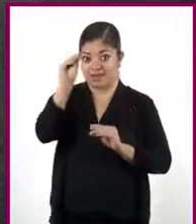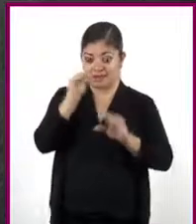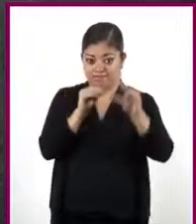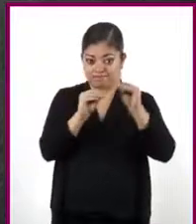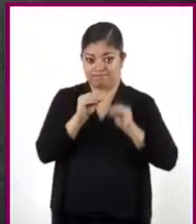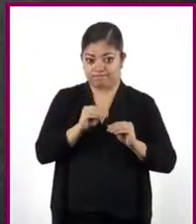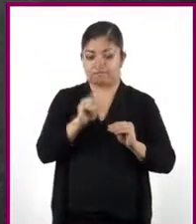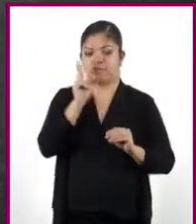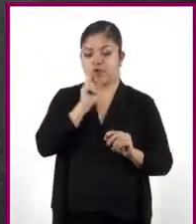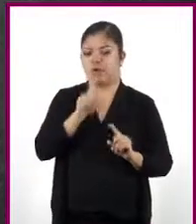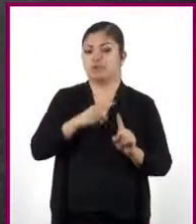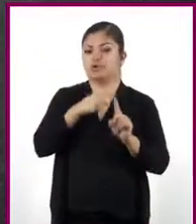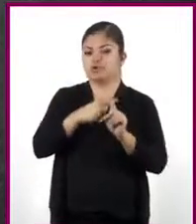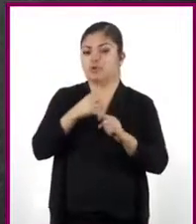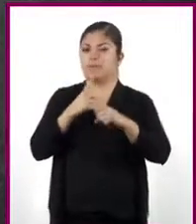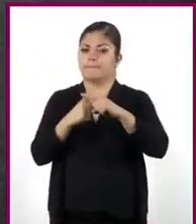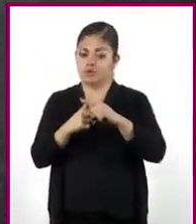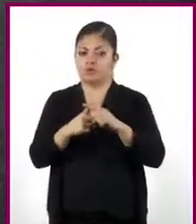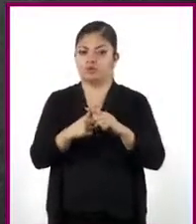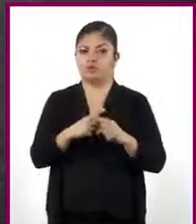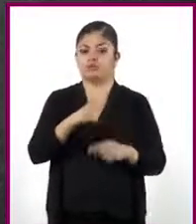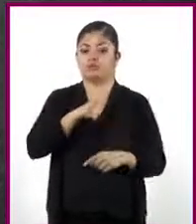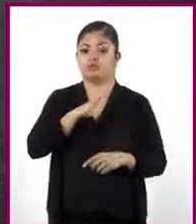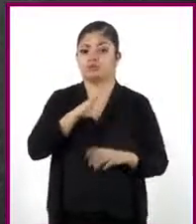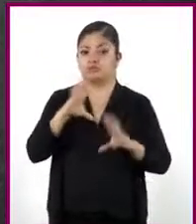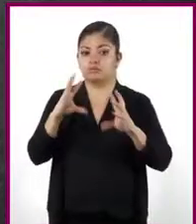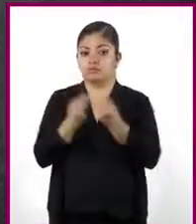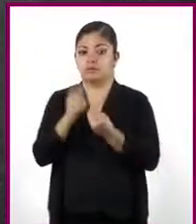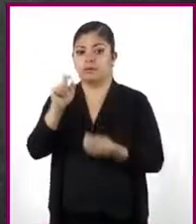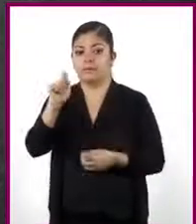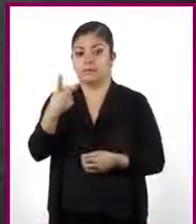vemos que en cada caso obtenemos 22.